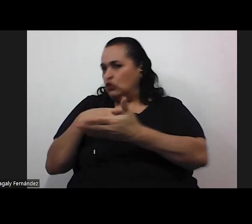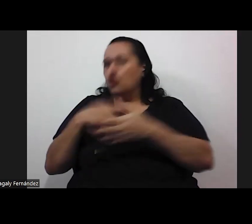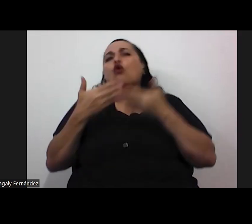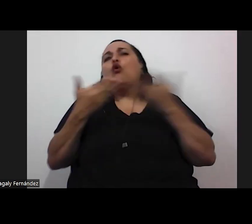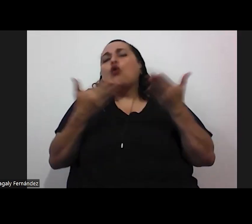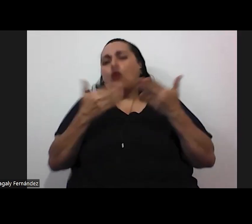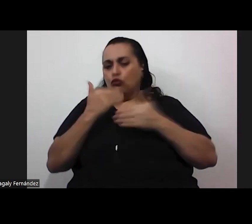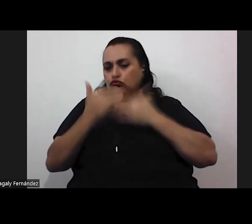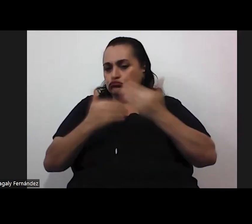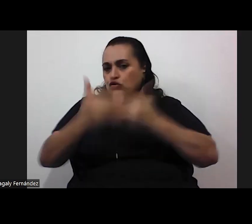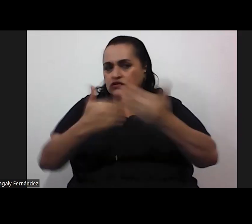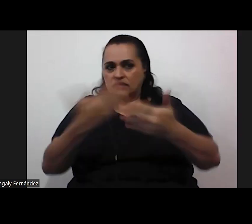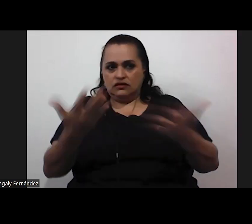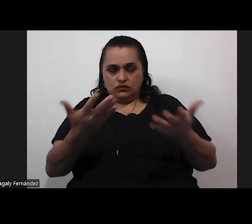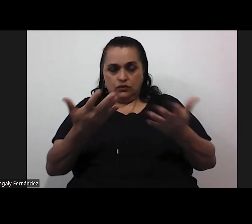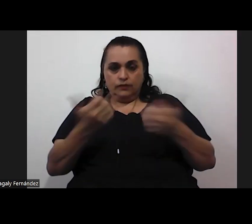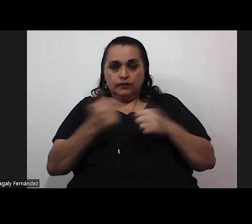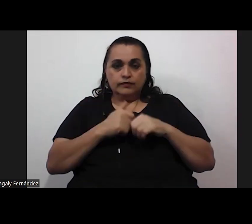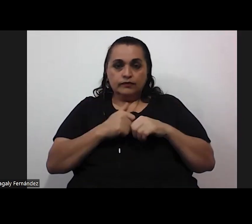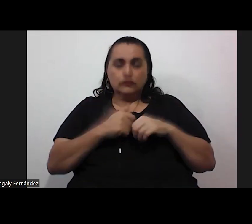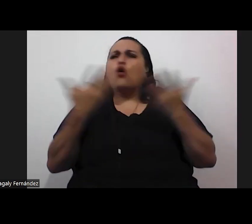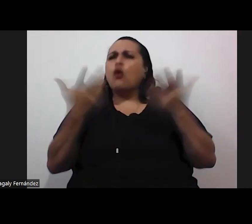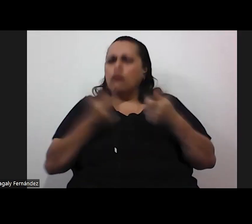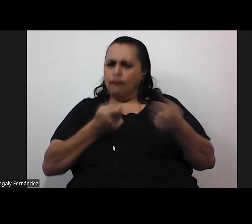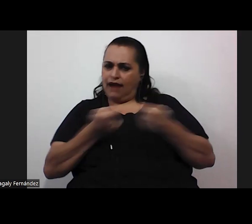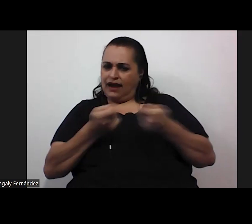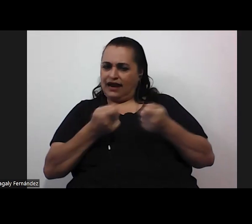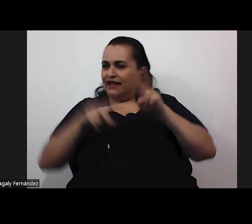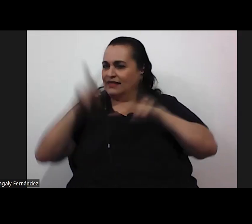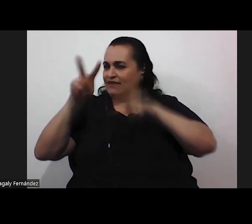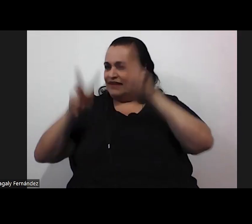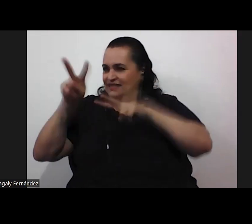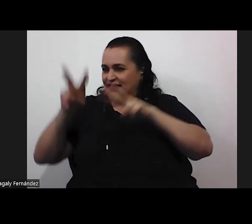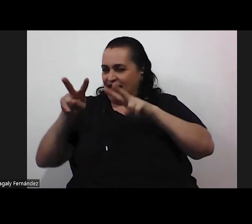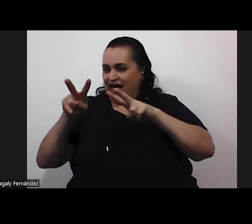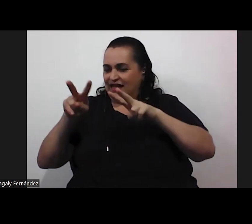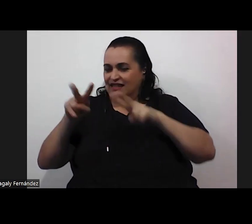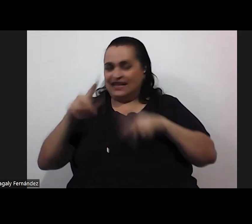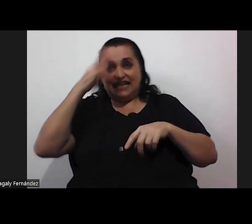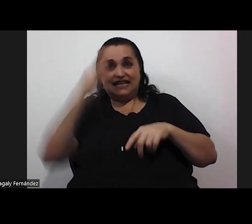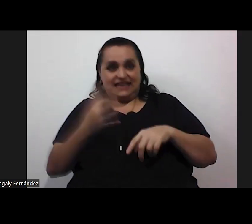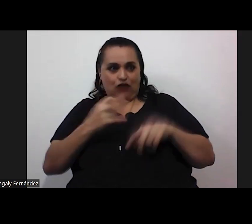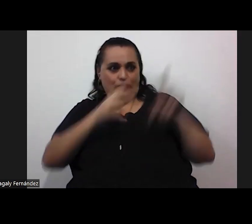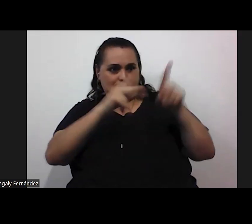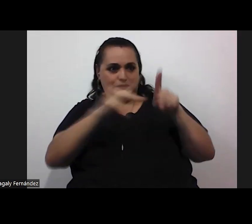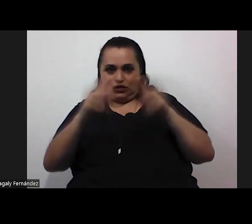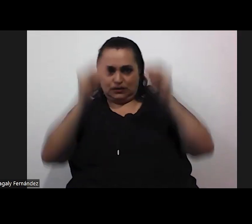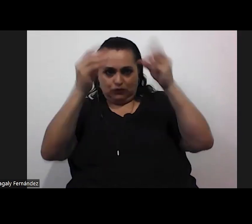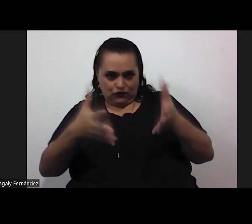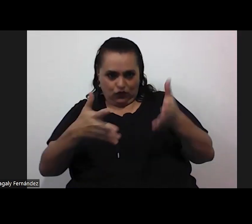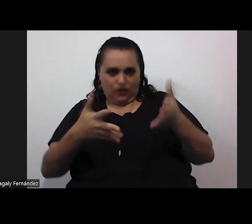el proceso cómo manejar esa diversidad que también hay a veces entre de criterio entre las personas docentes